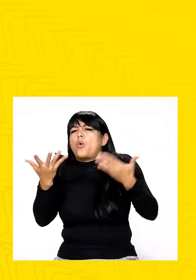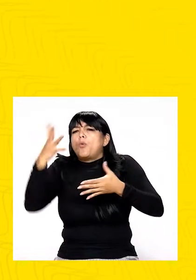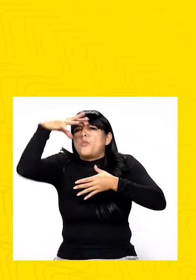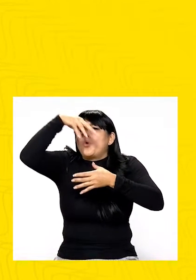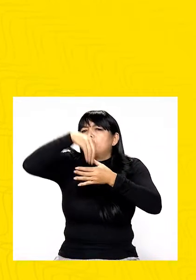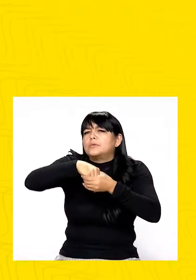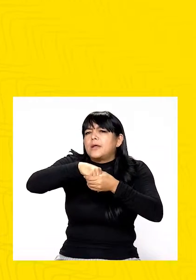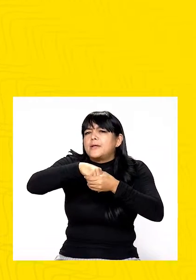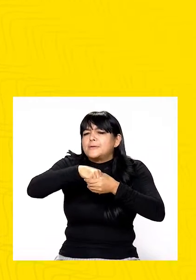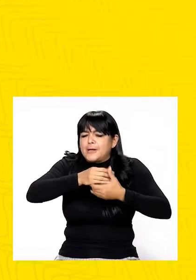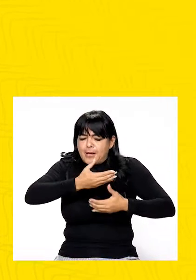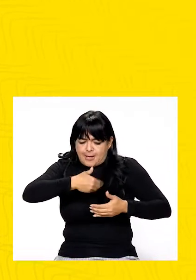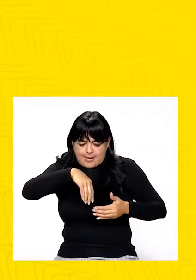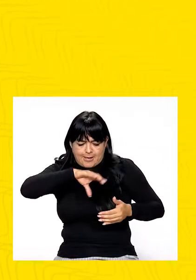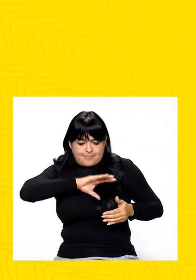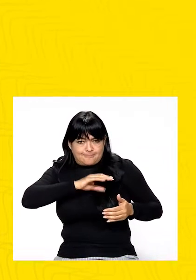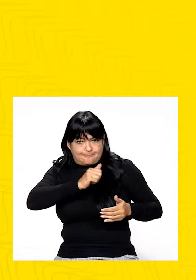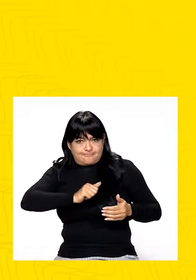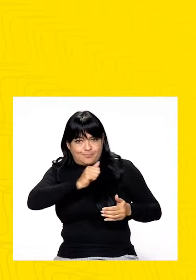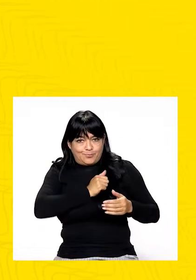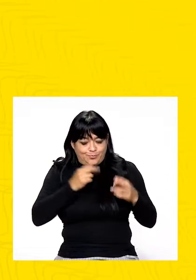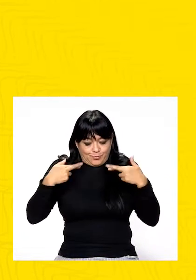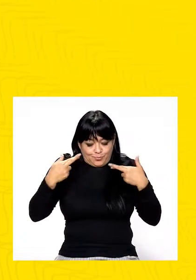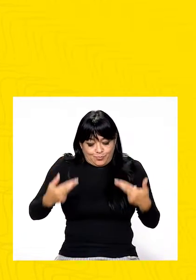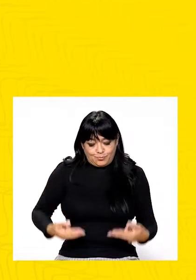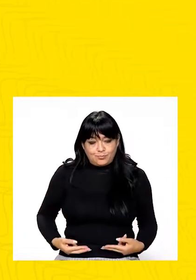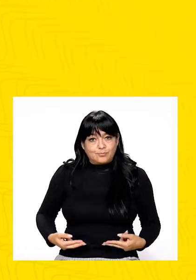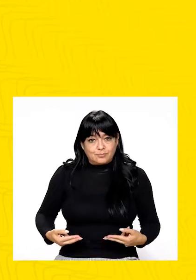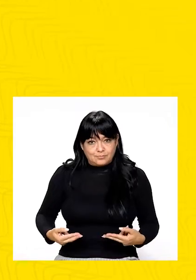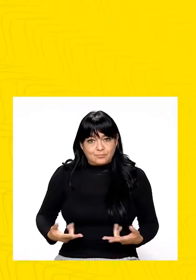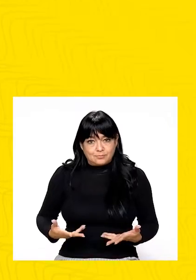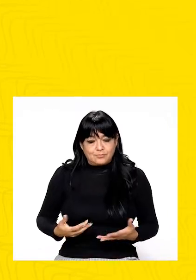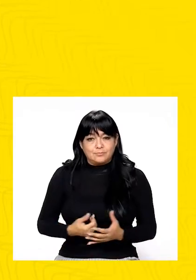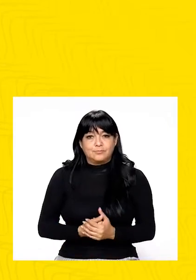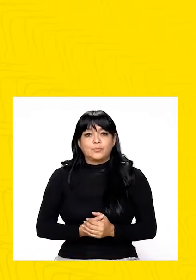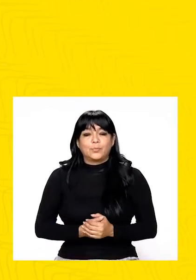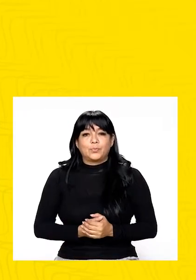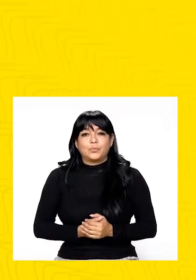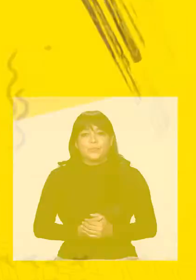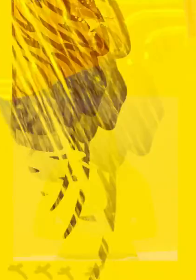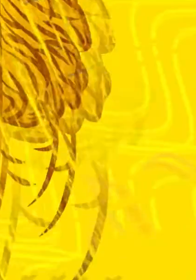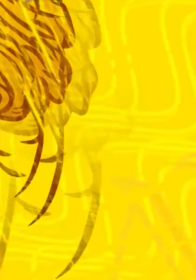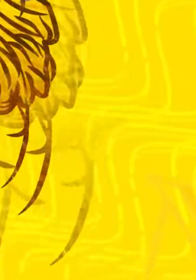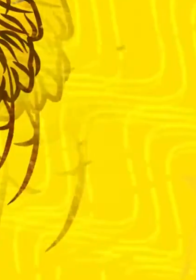3. ¿Cómo es por dentro? Su carácter y su forma de vestir.